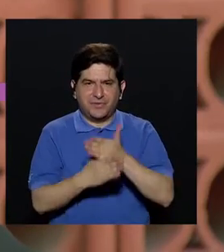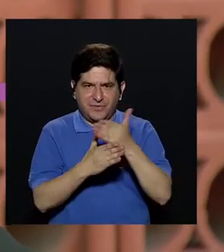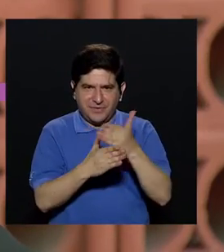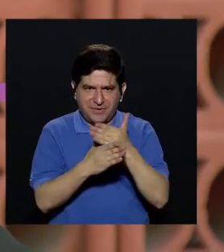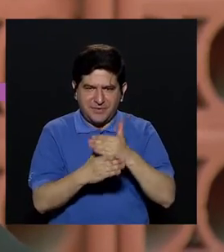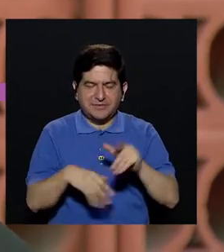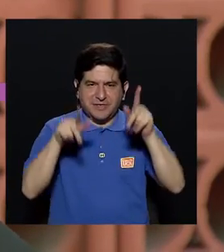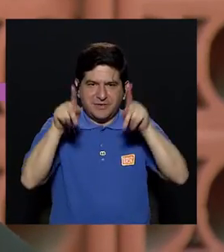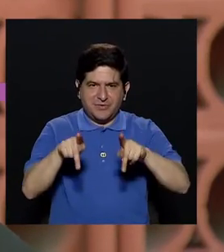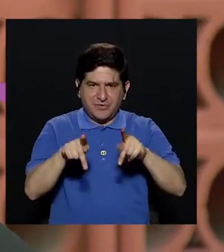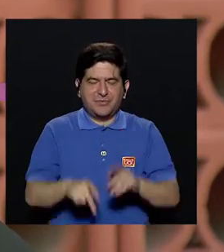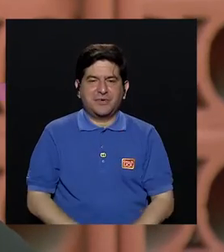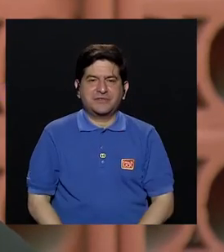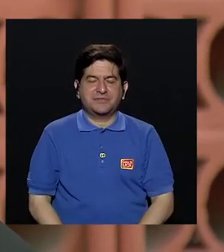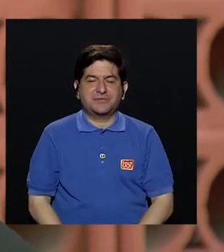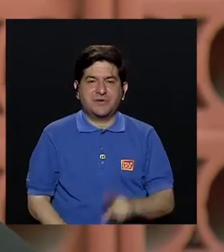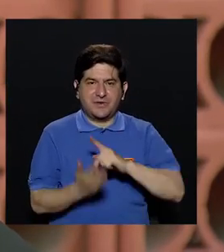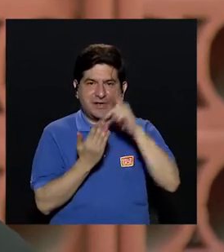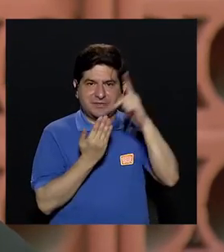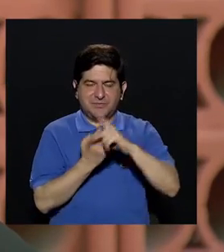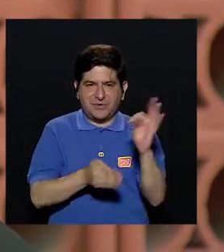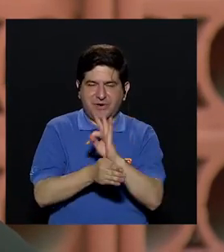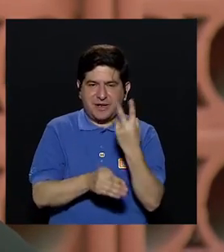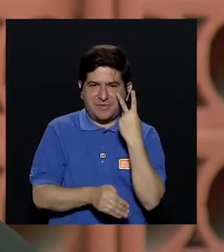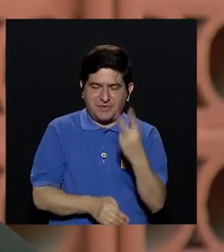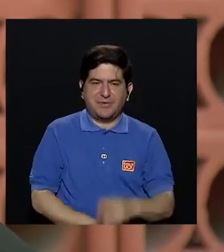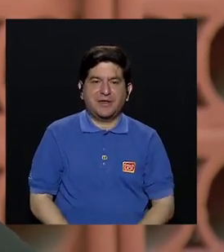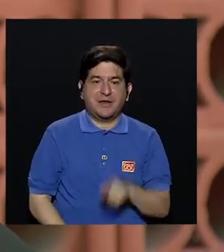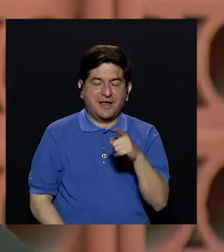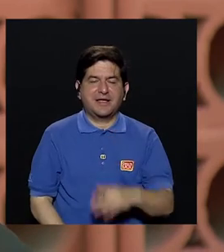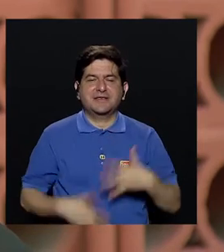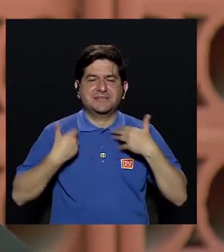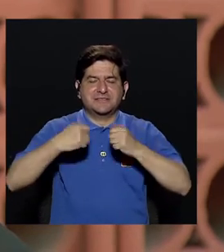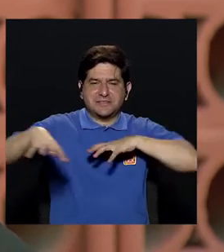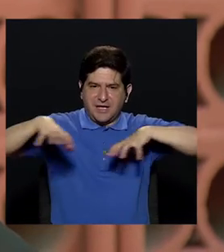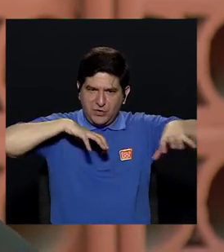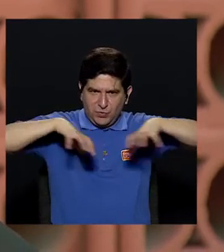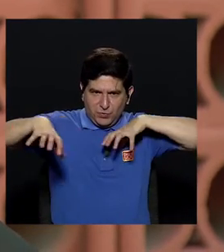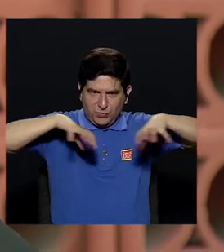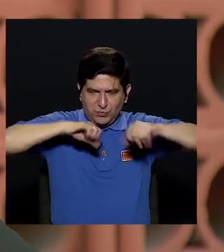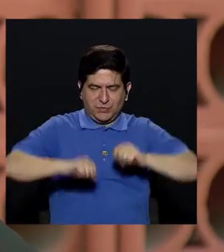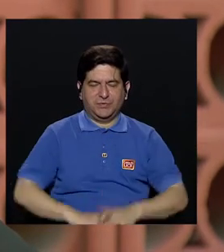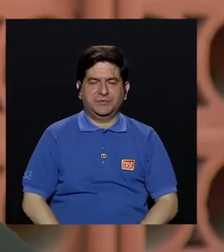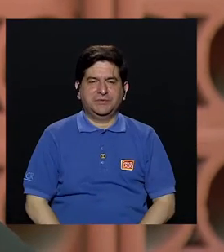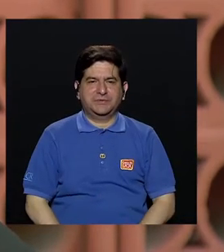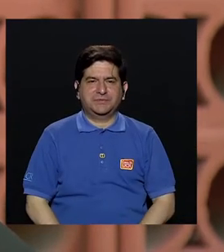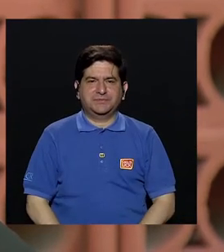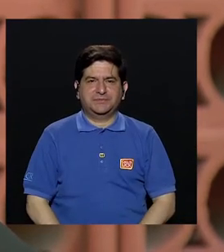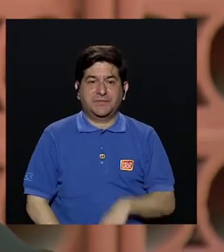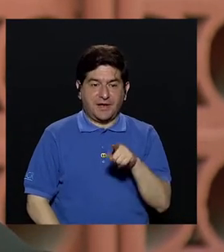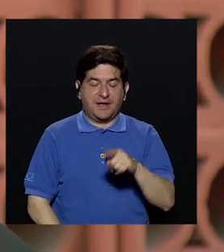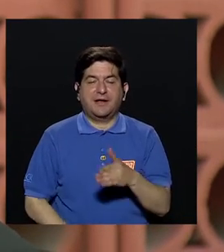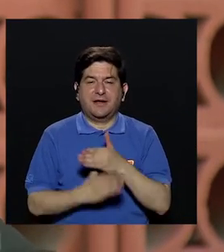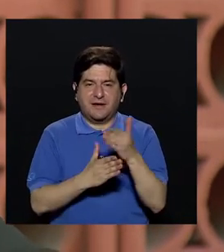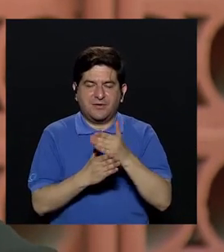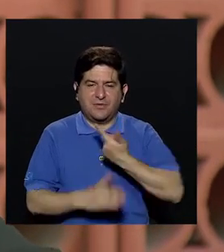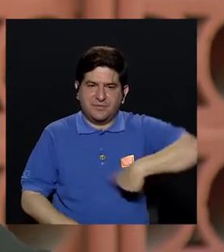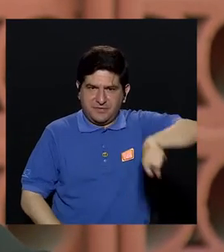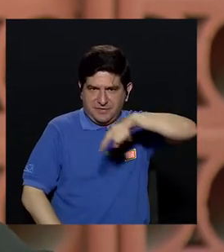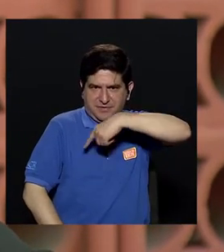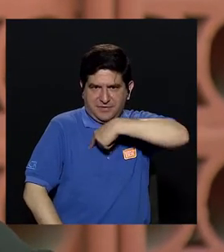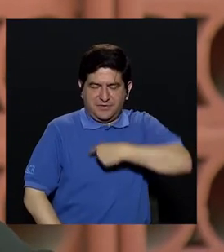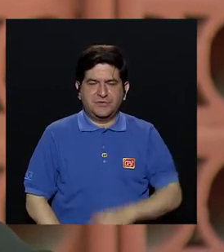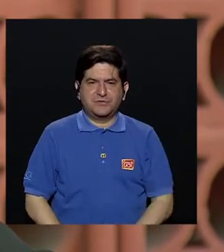compartir con nuestros televidentes una sección que se llama Salud en Movimiento, en donde vamos a compartir